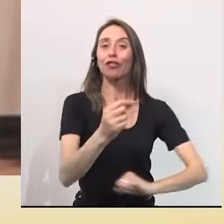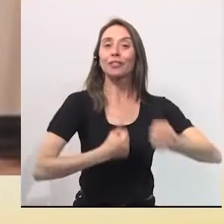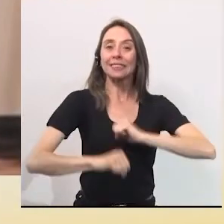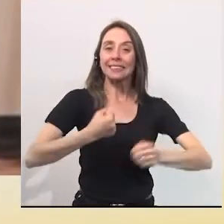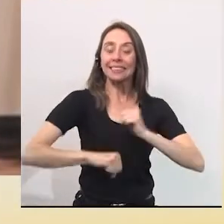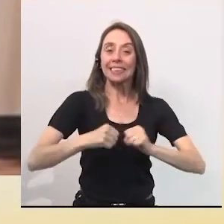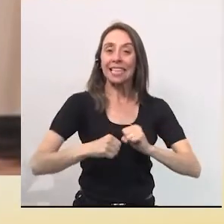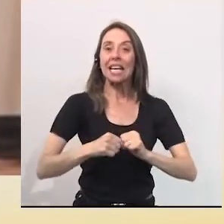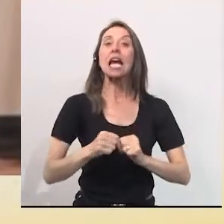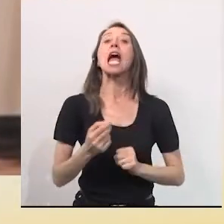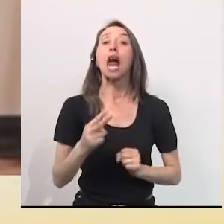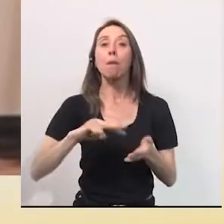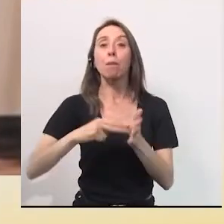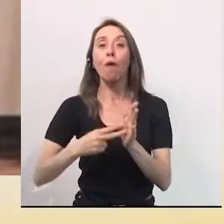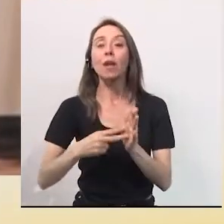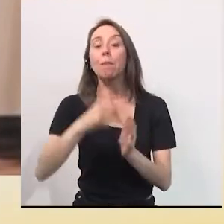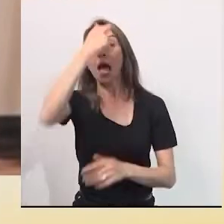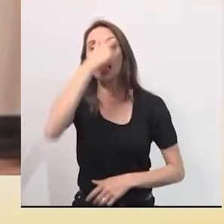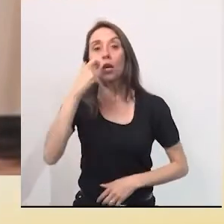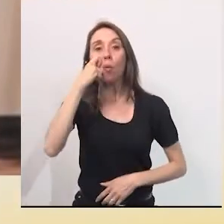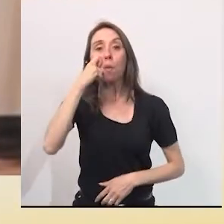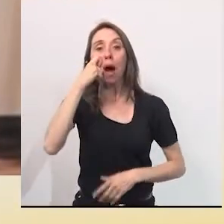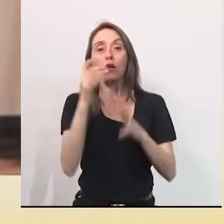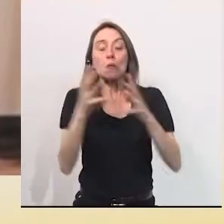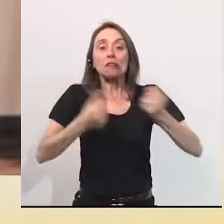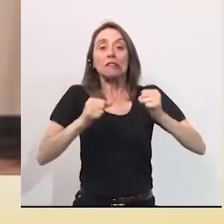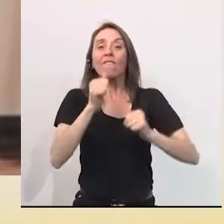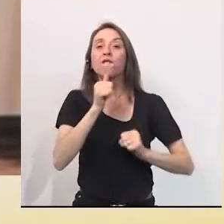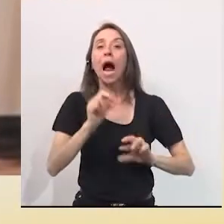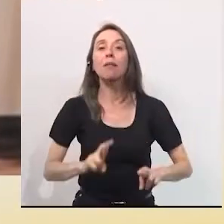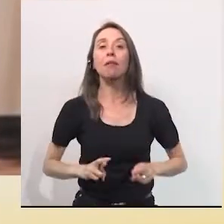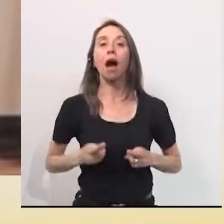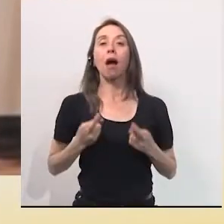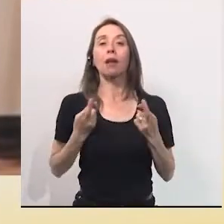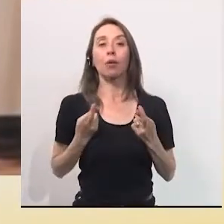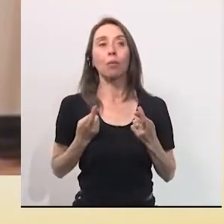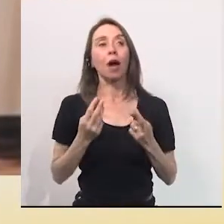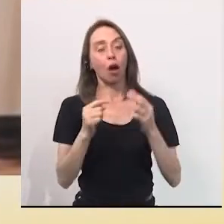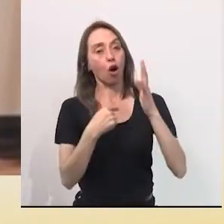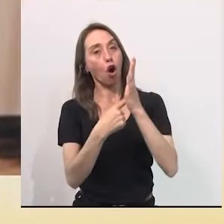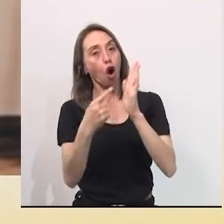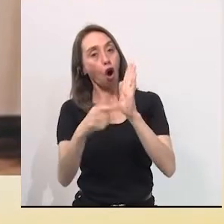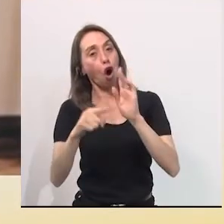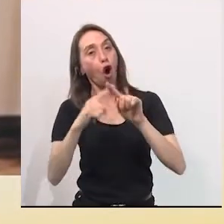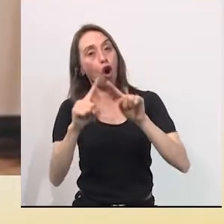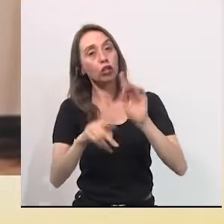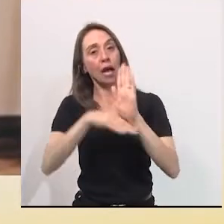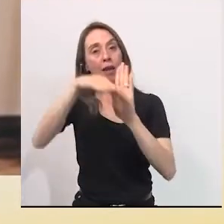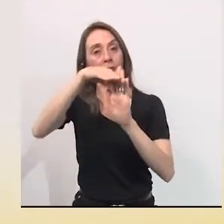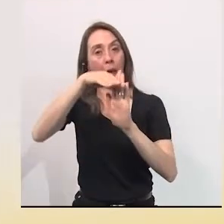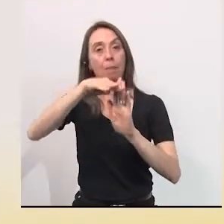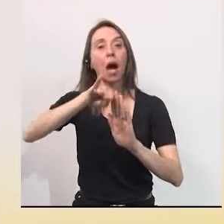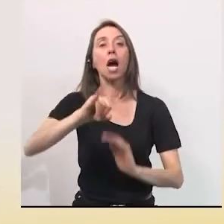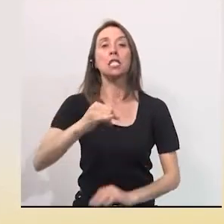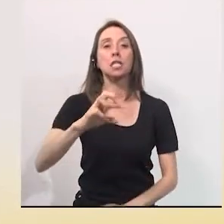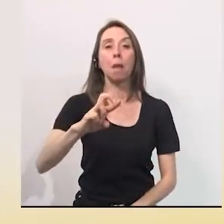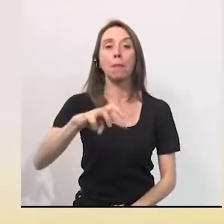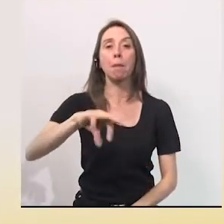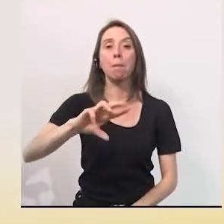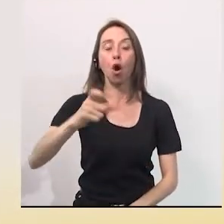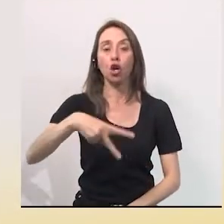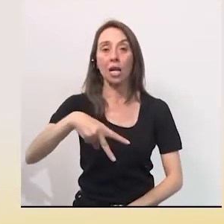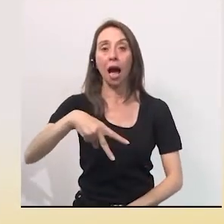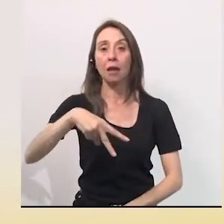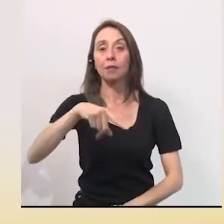El problema no es el estrés, es la falta de recuperación. También a nivel macro lo es.